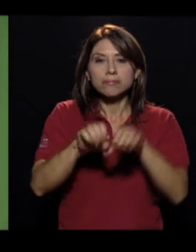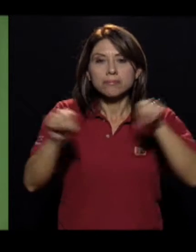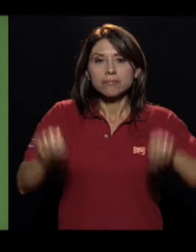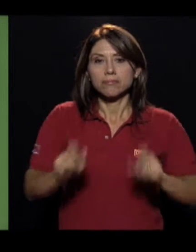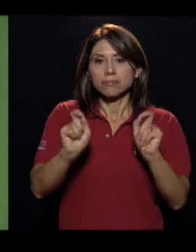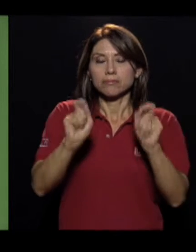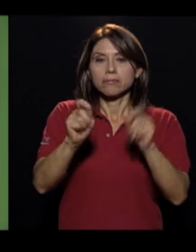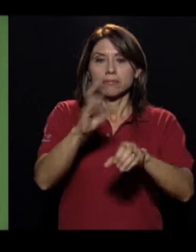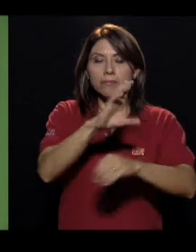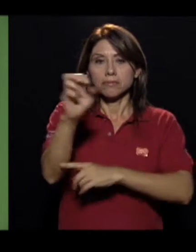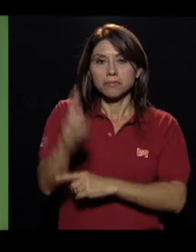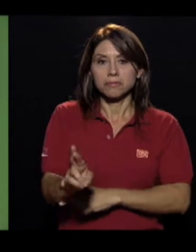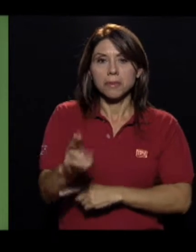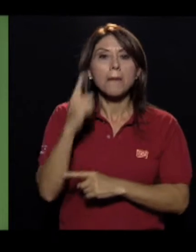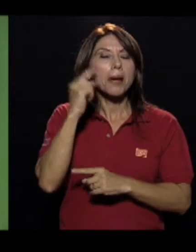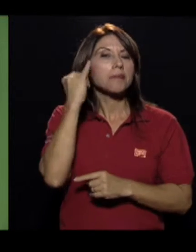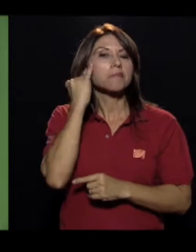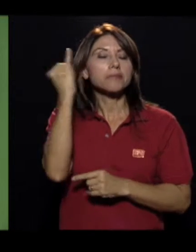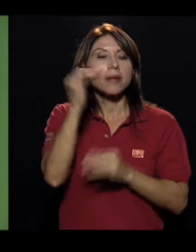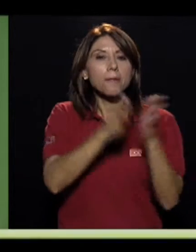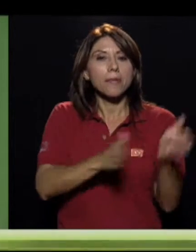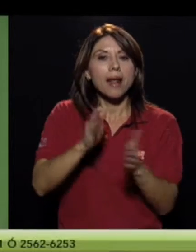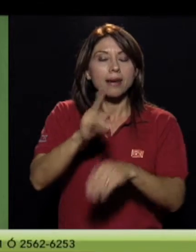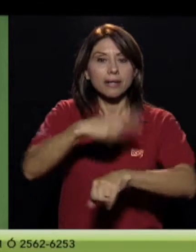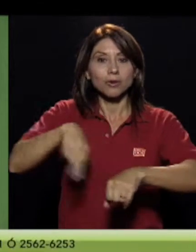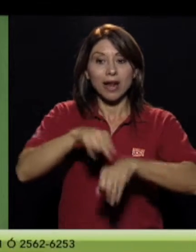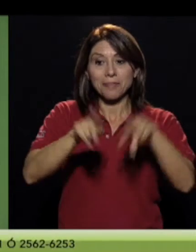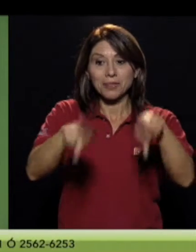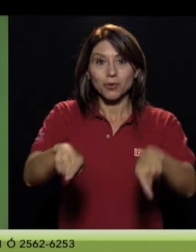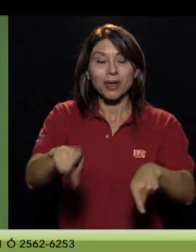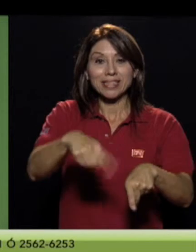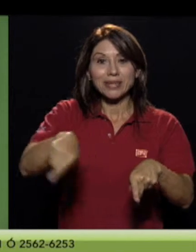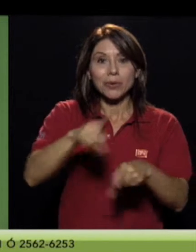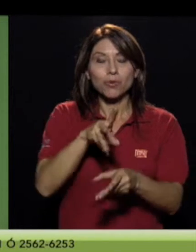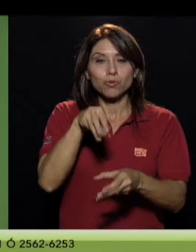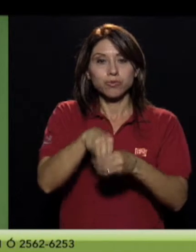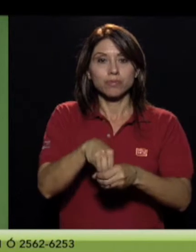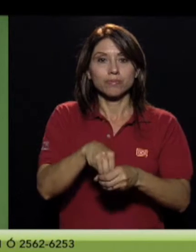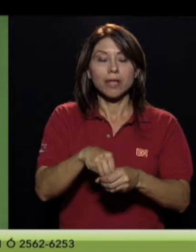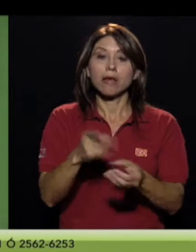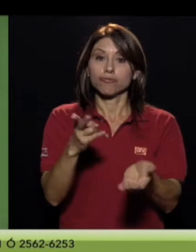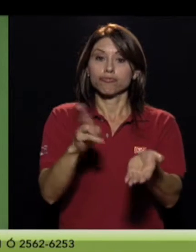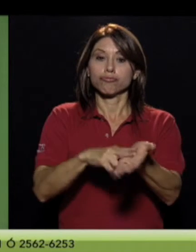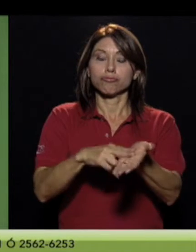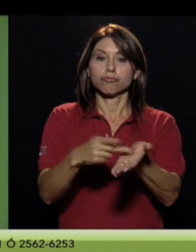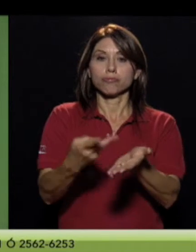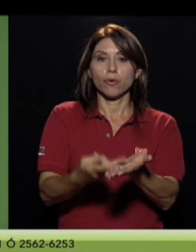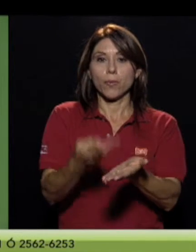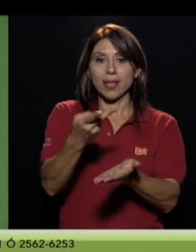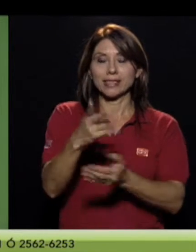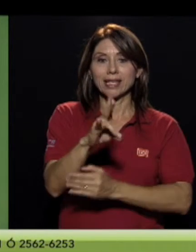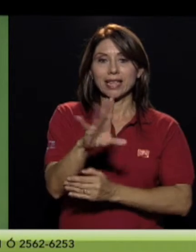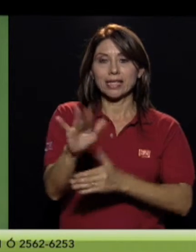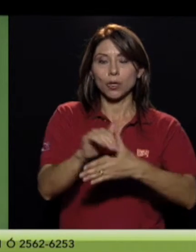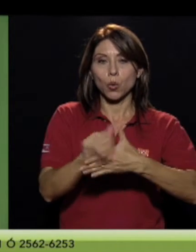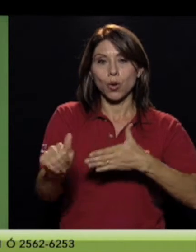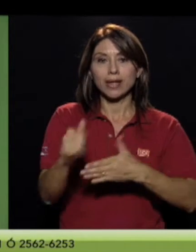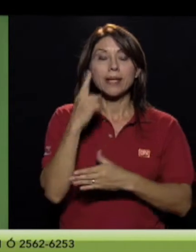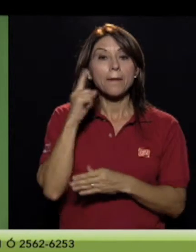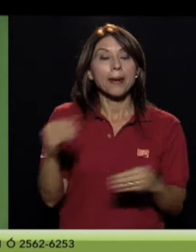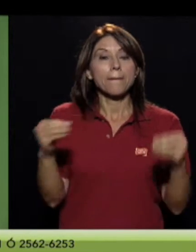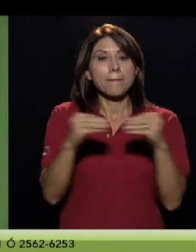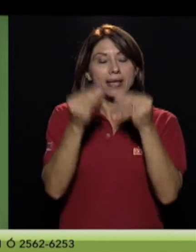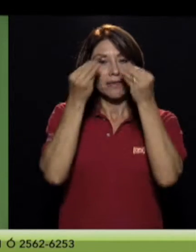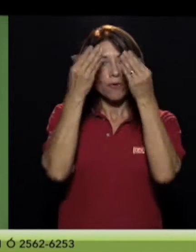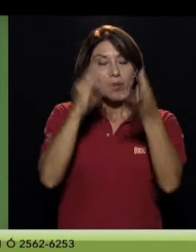el sistema educativo costarricense y desarrollar un plan nacional que garantice su inclusión. El costo de la inscripción es de 75